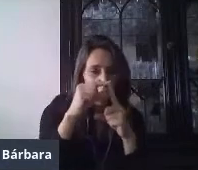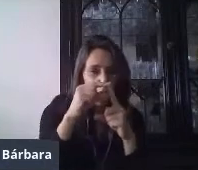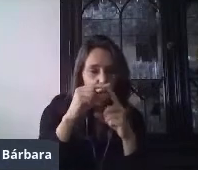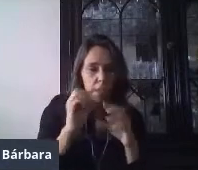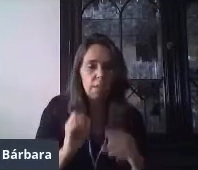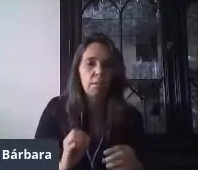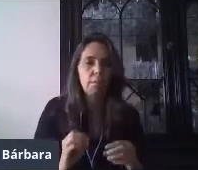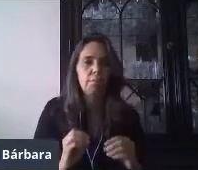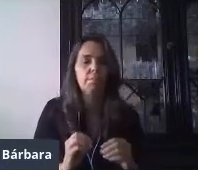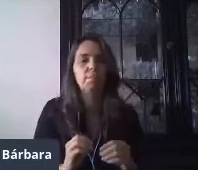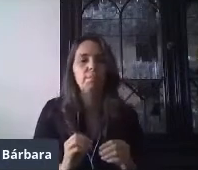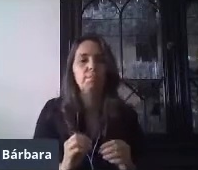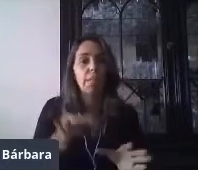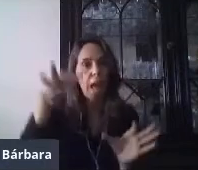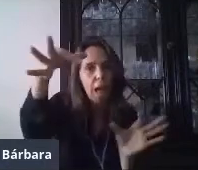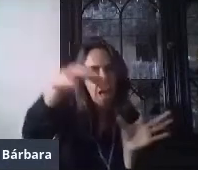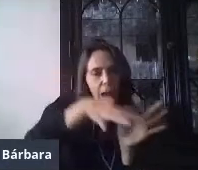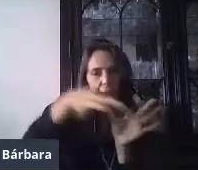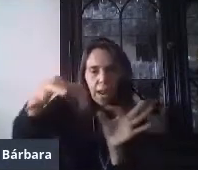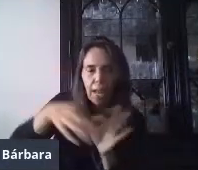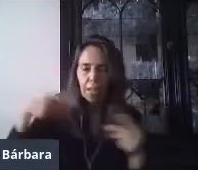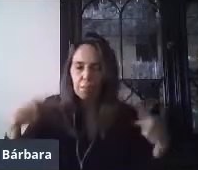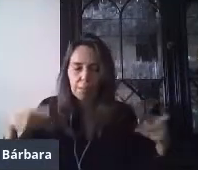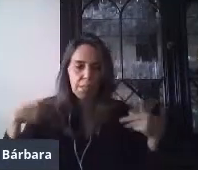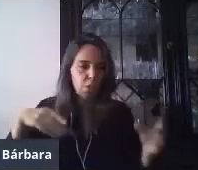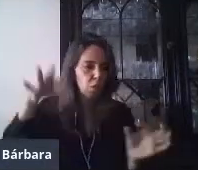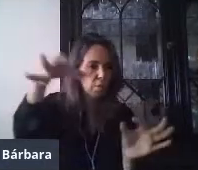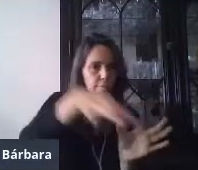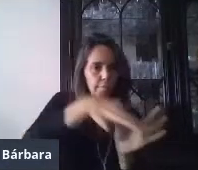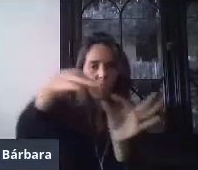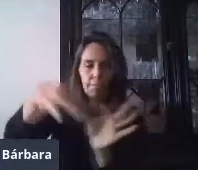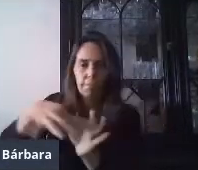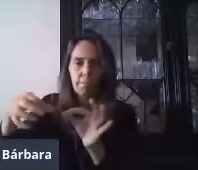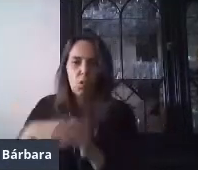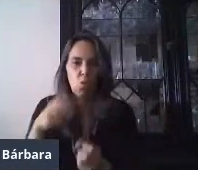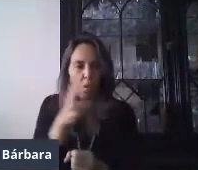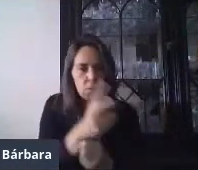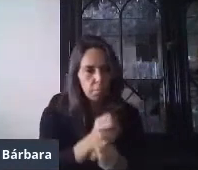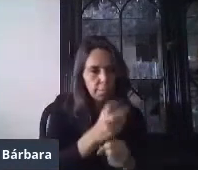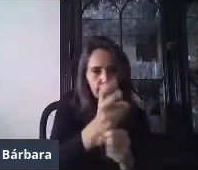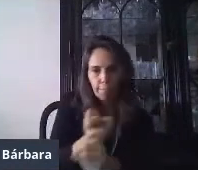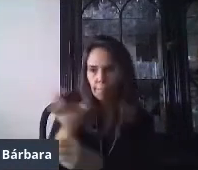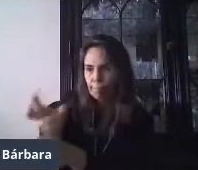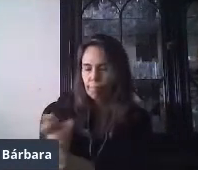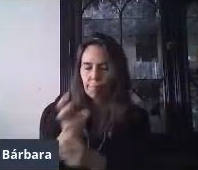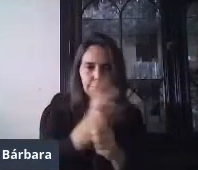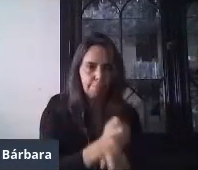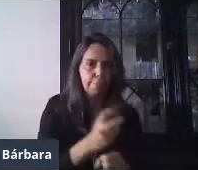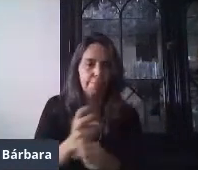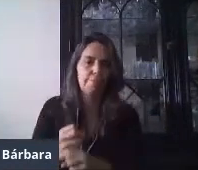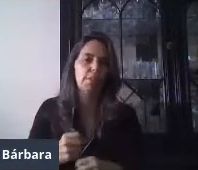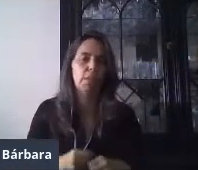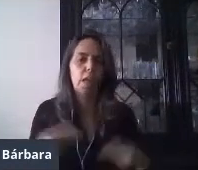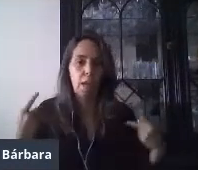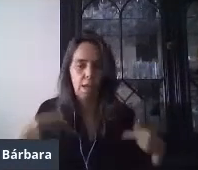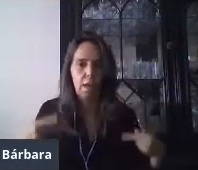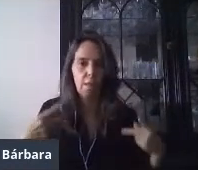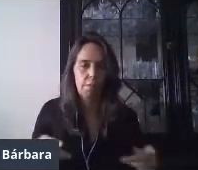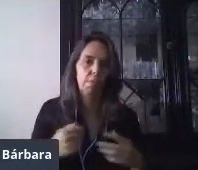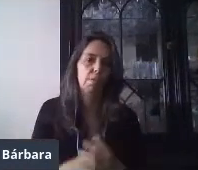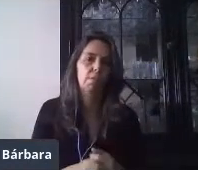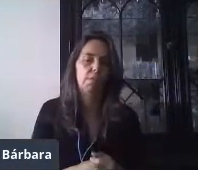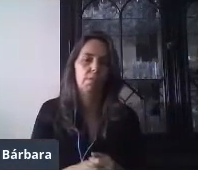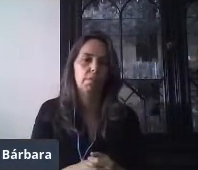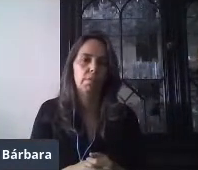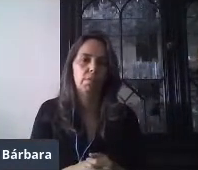colaboradores. ¿Esto qué va a pasar? Si yo, por ejemplo, aquí invito a colaborador, significa que este colaborador va a poder editar este